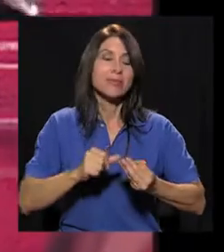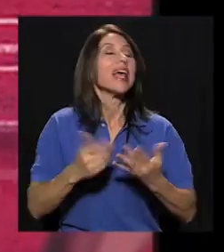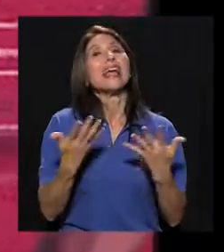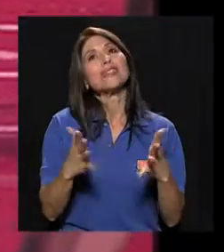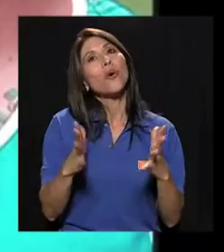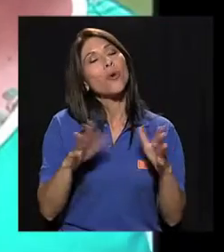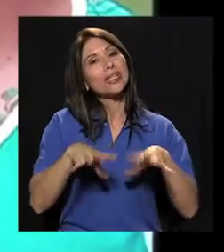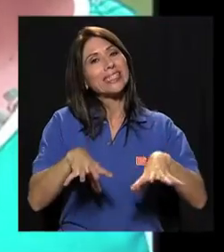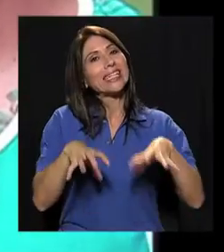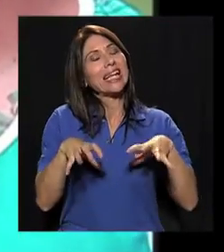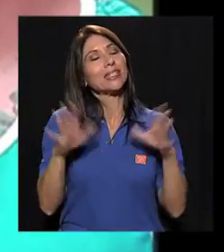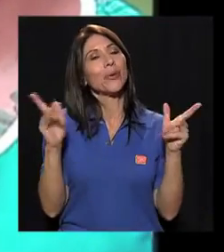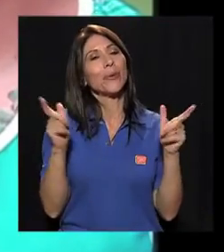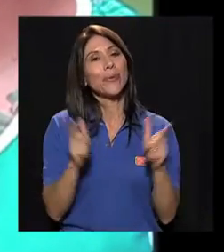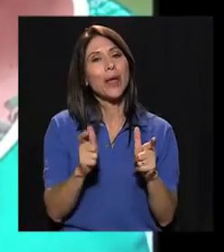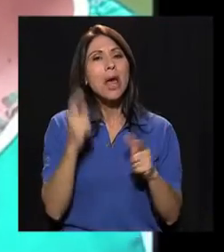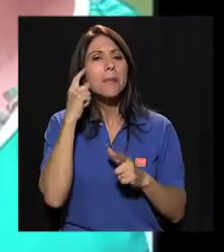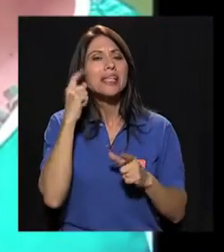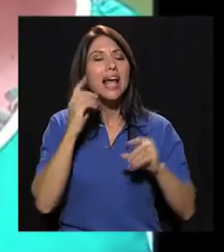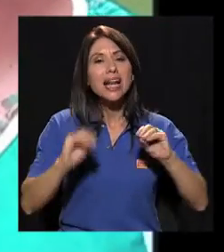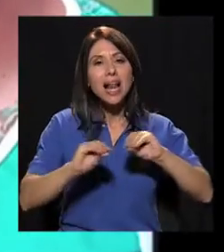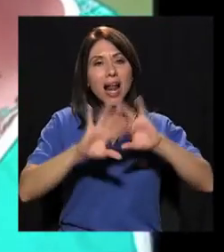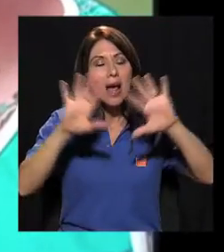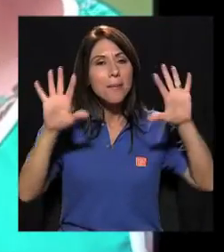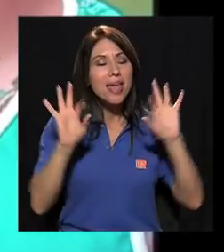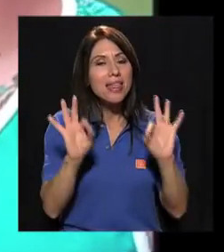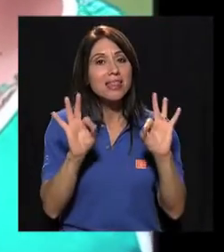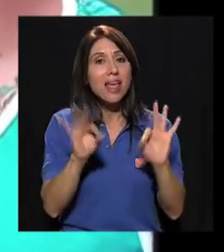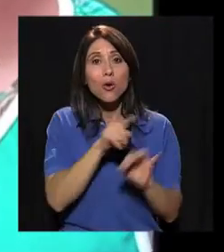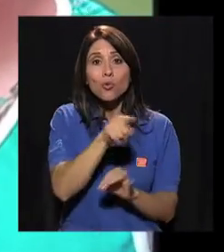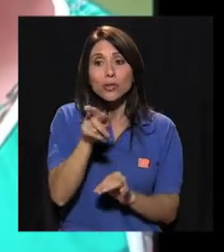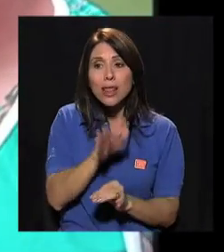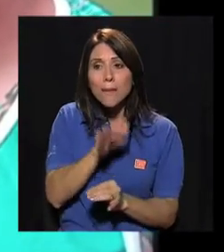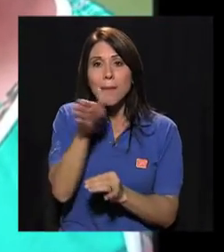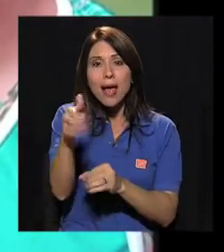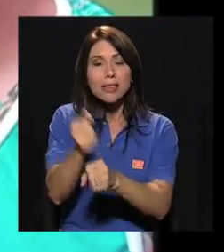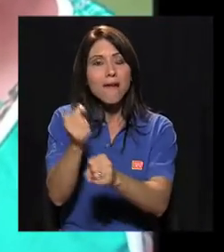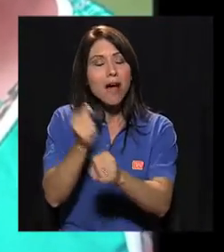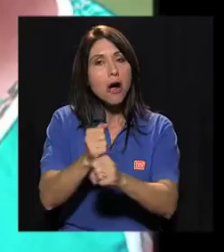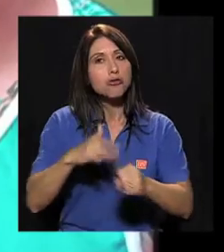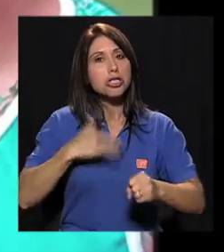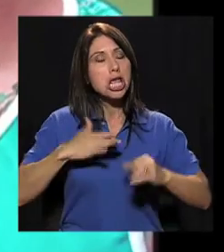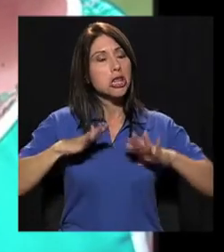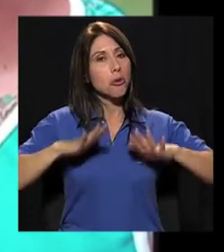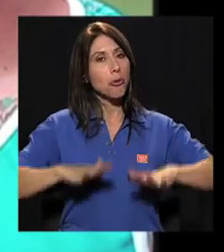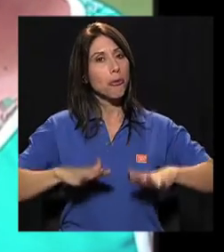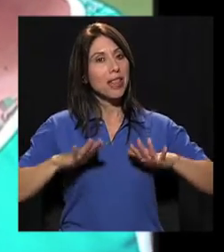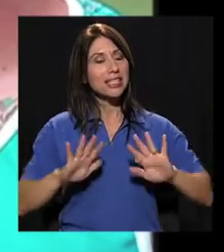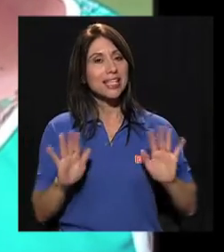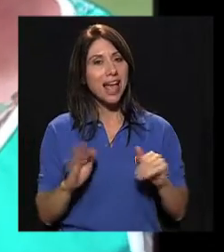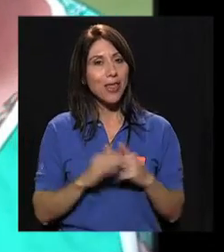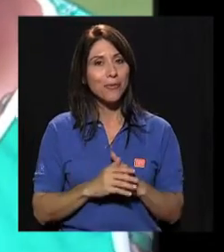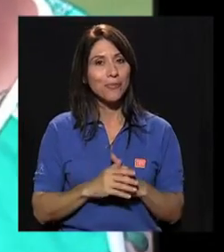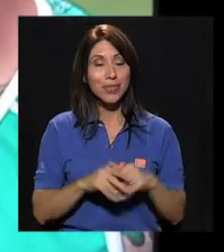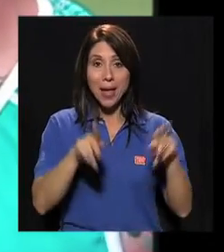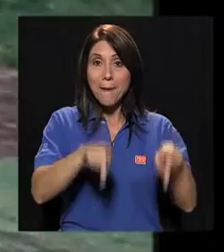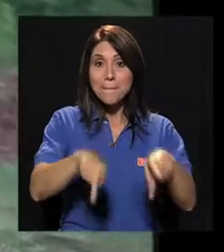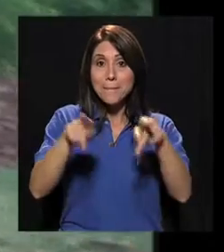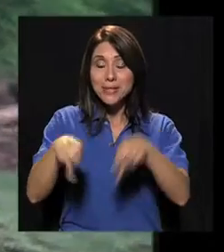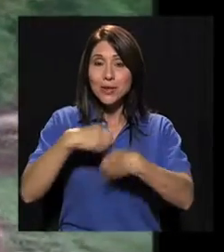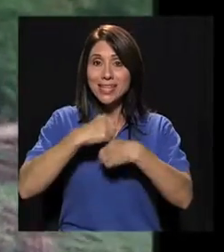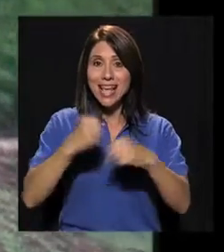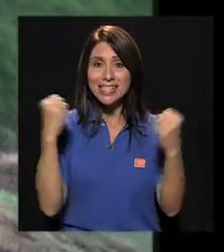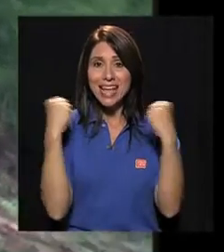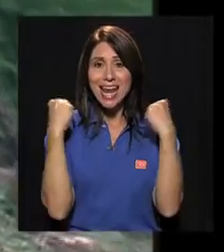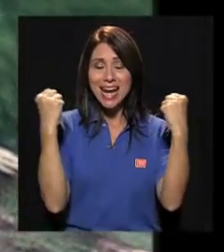alimentación. Es quitarse un montón de estrés. Es pensar claramente. Llegar a su trabajo con descansado.